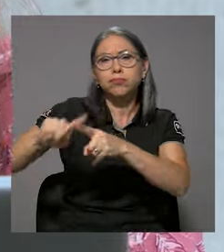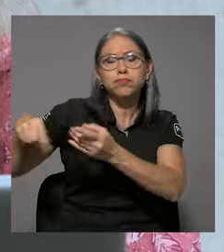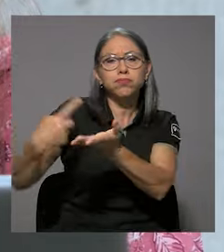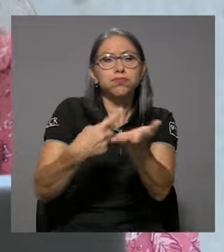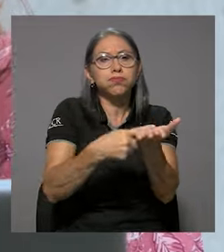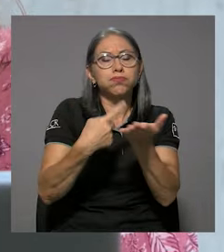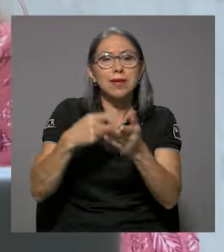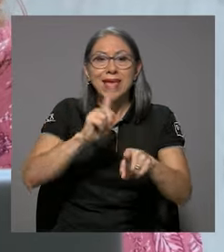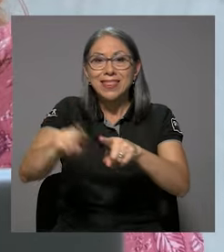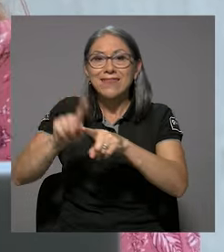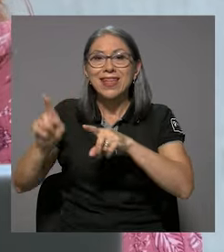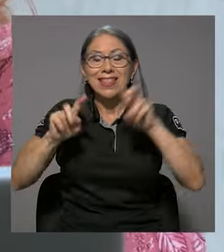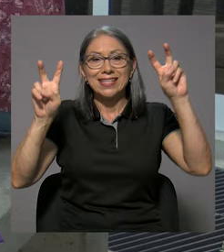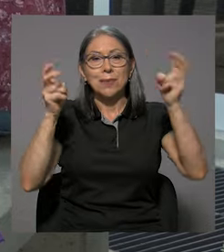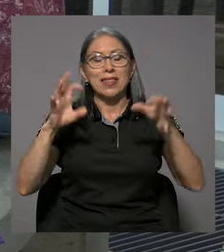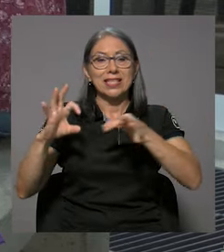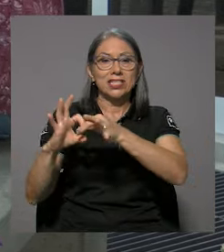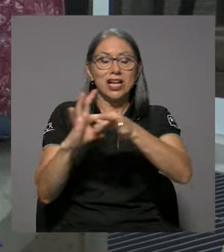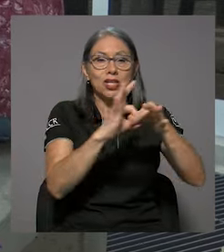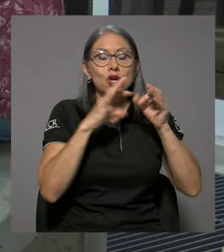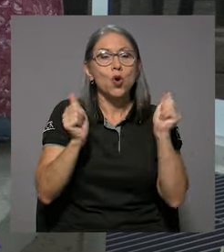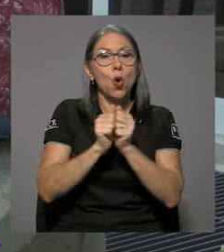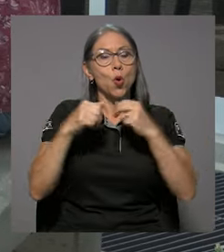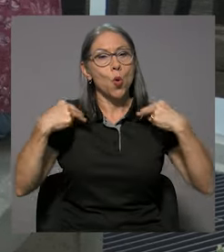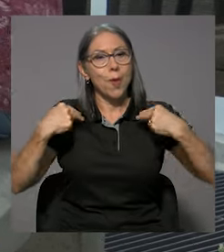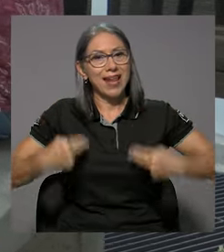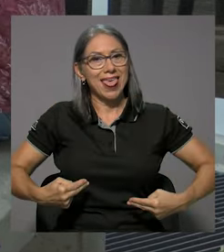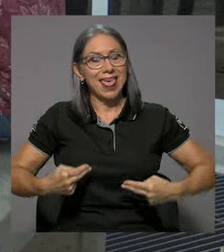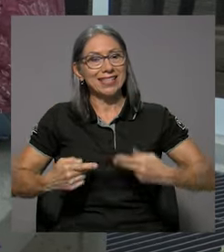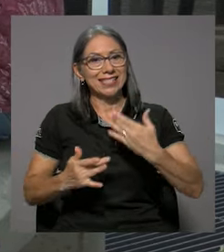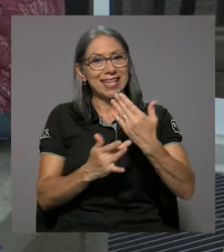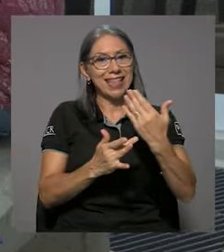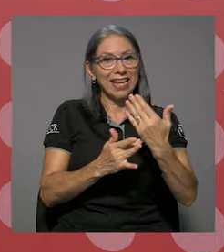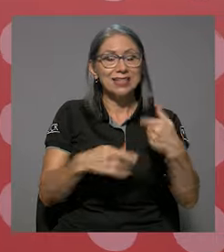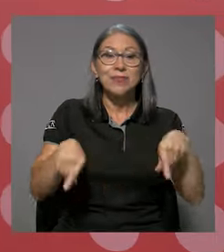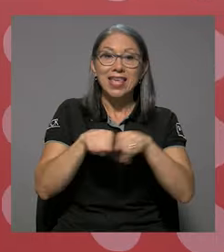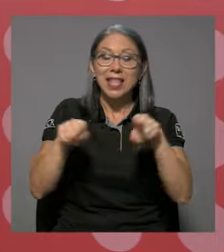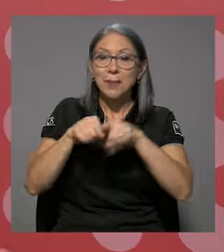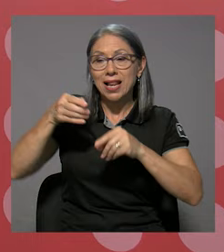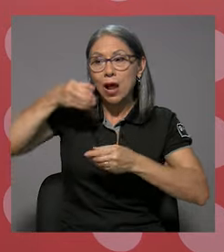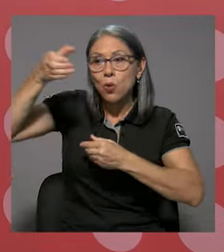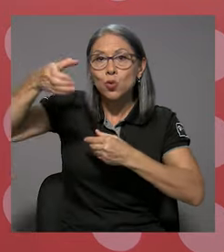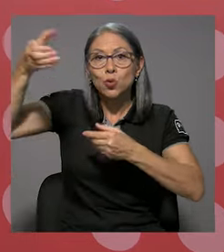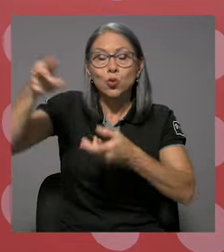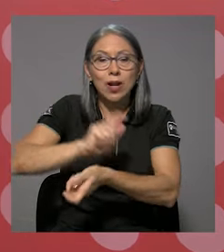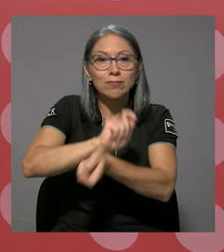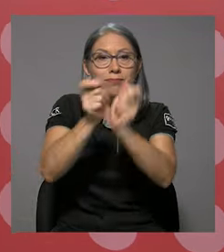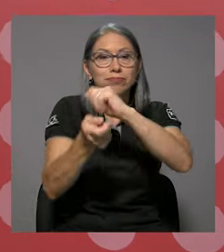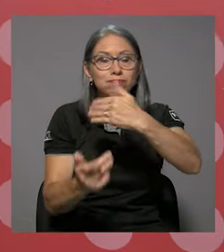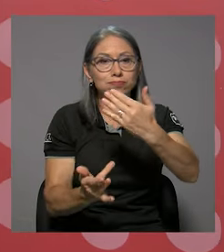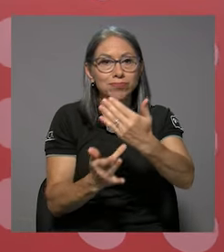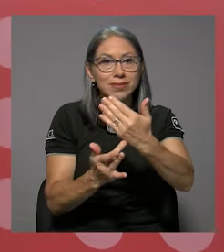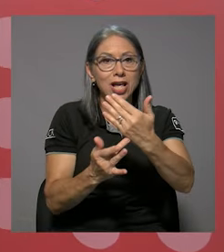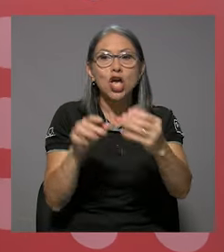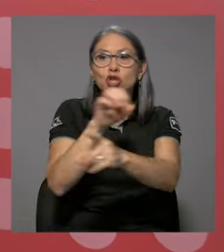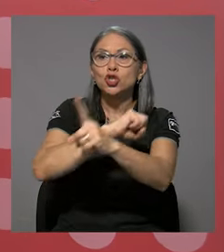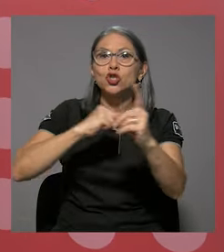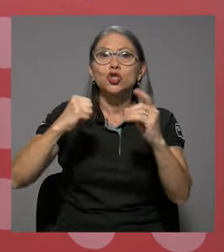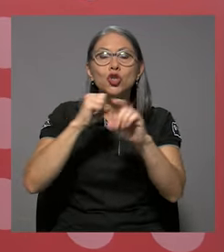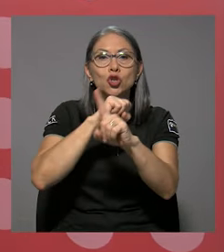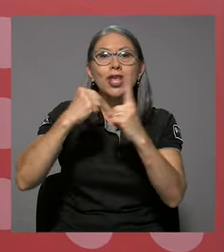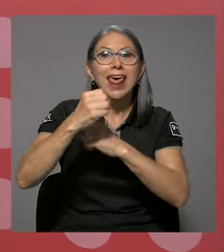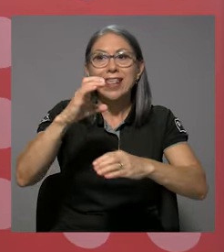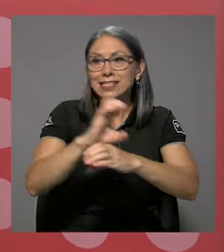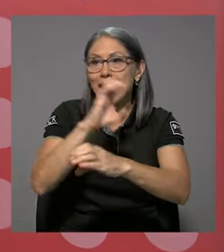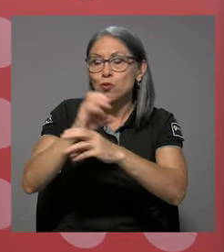aspectos que nos conciernen referente a las humanidades digitales, y a la digitalización de la cultura, y a las sociedades